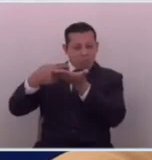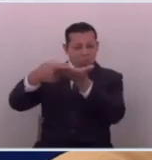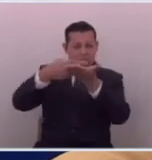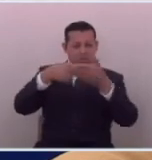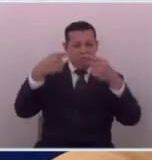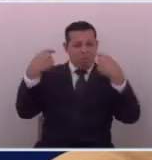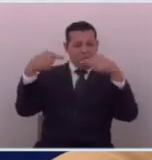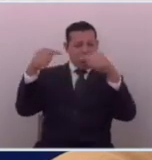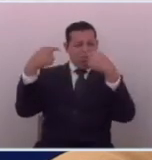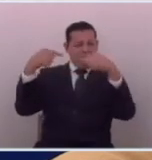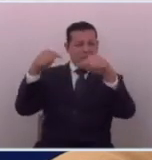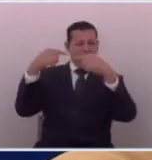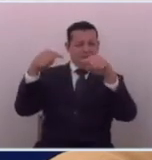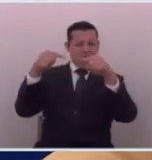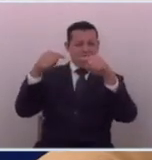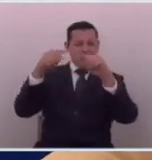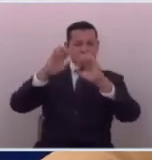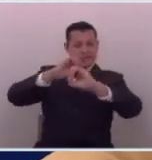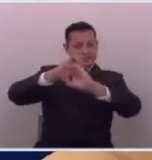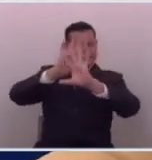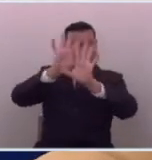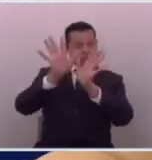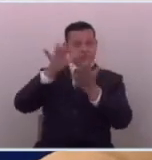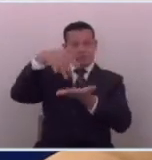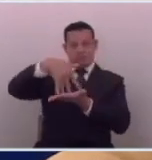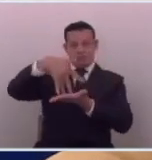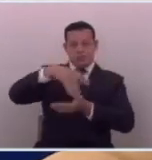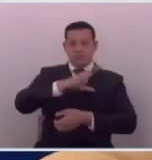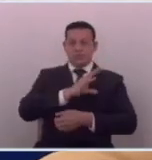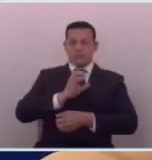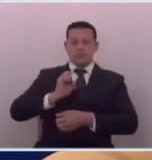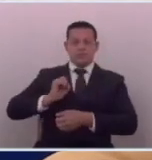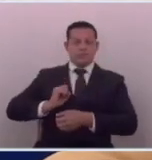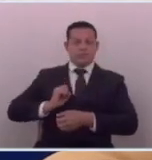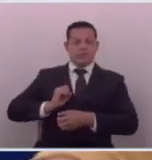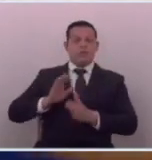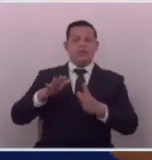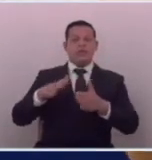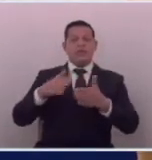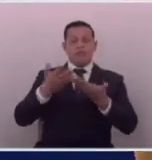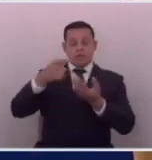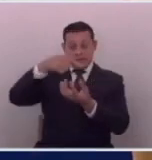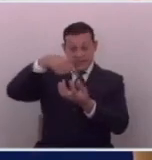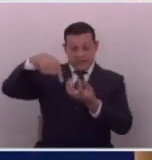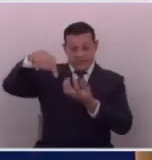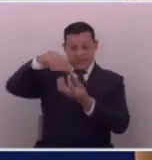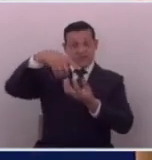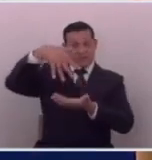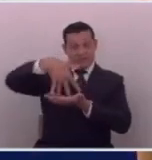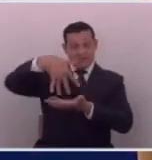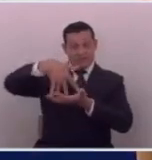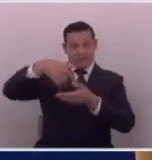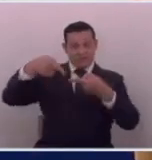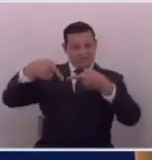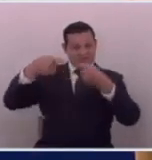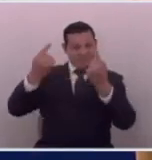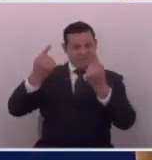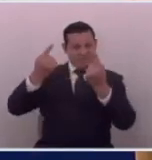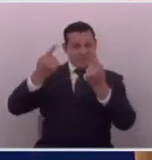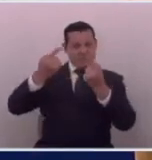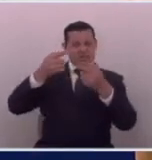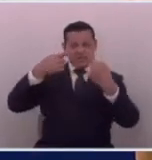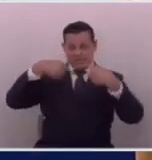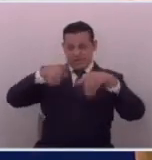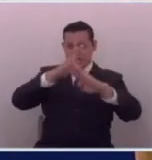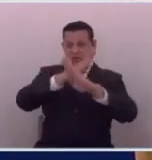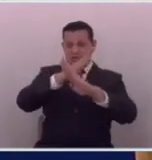ha sido bastante esclarecedora para el pueblo salvadoreño porque ellos esa oposición siguen